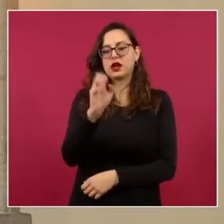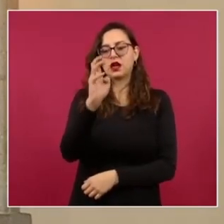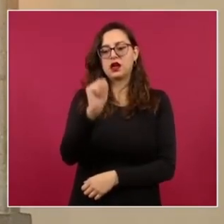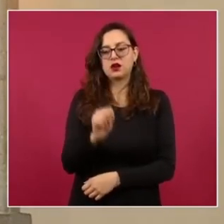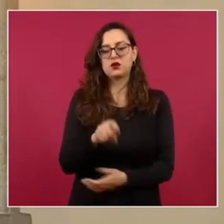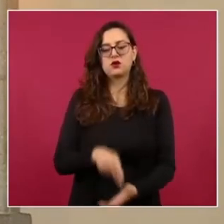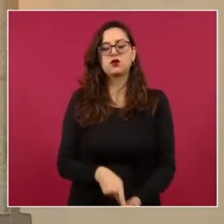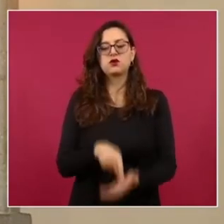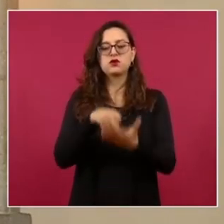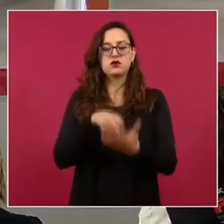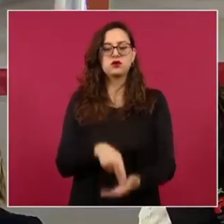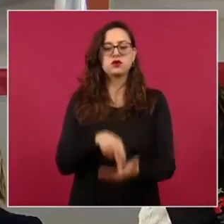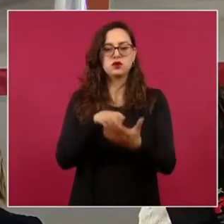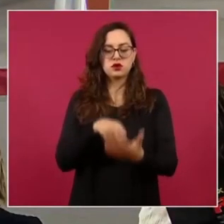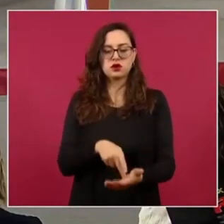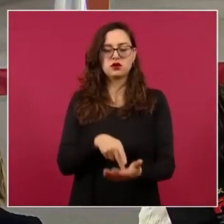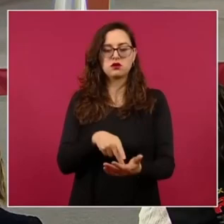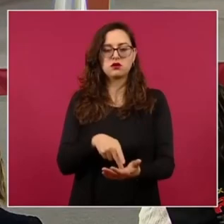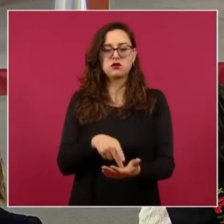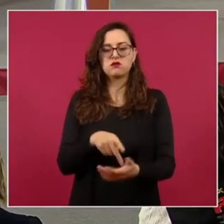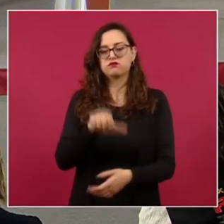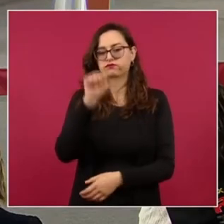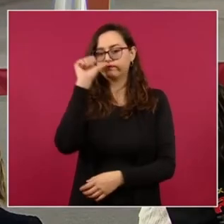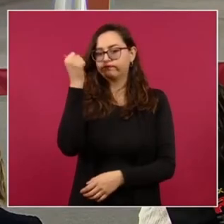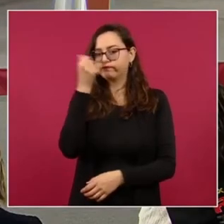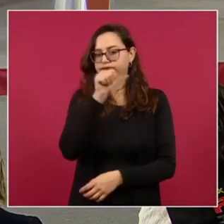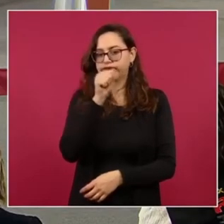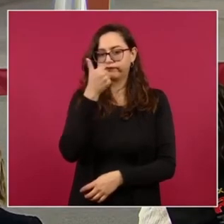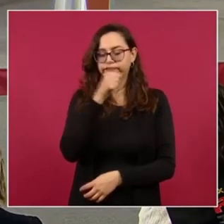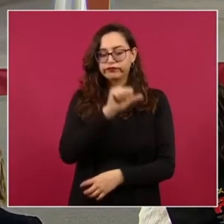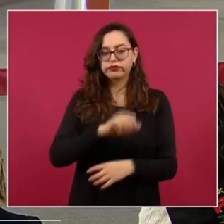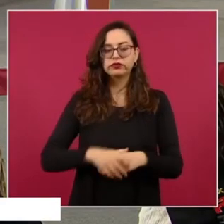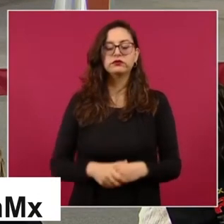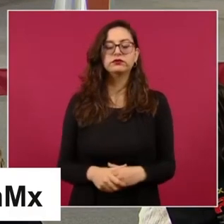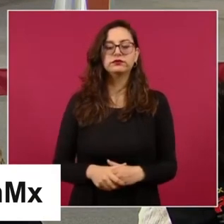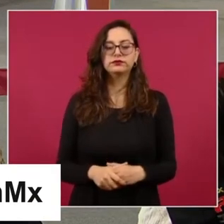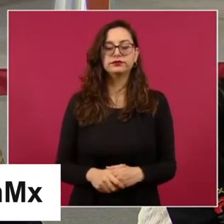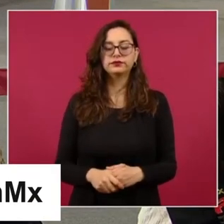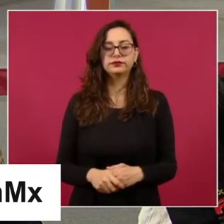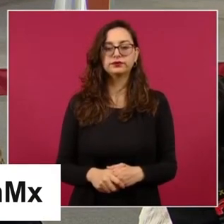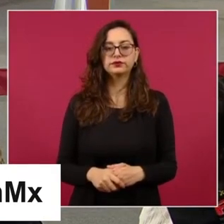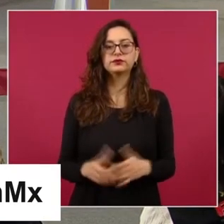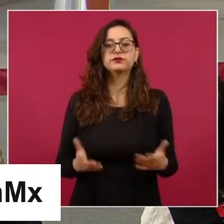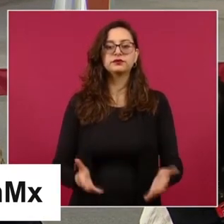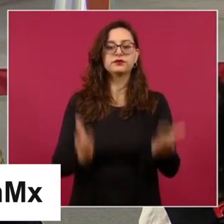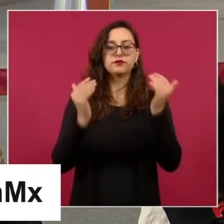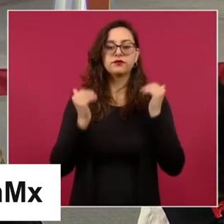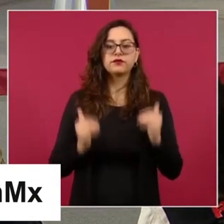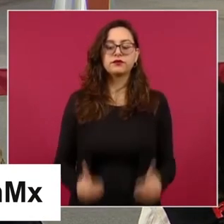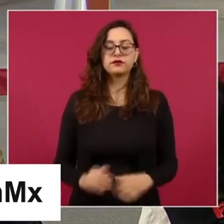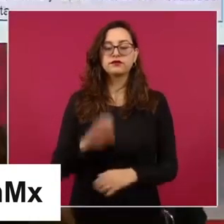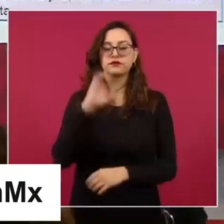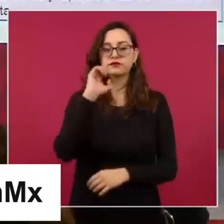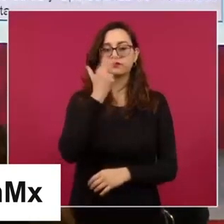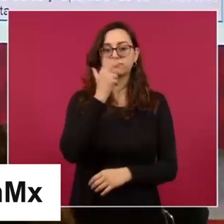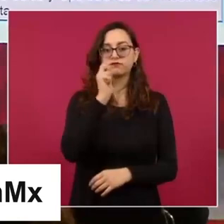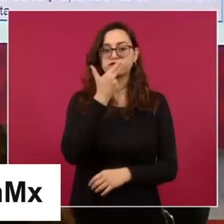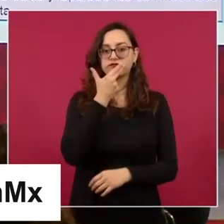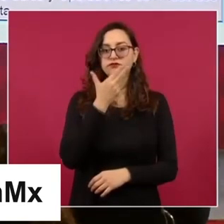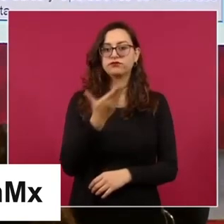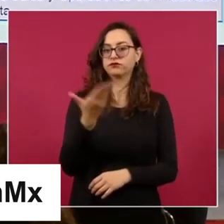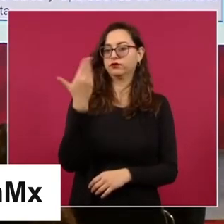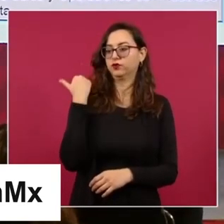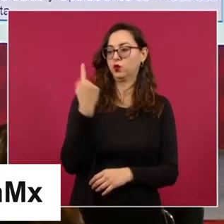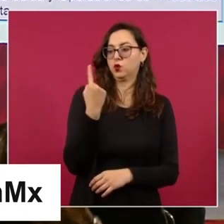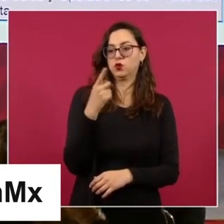kilogramos de cocaína. Siguiente. También en Chihuahua, el pasado 1º